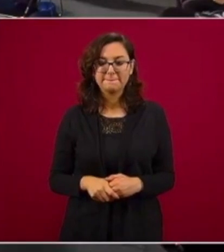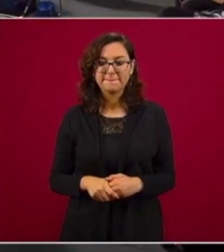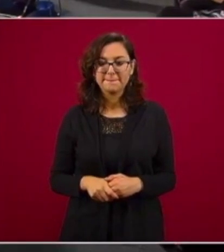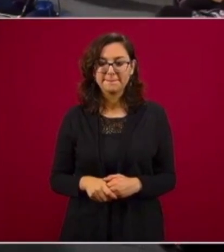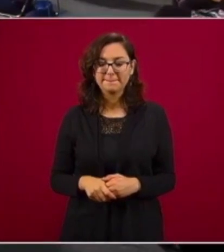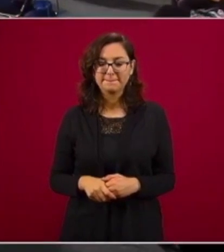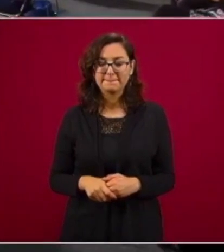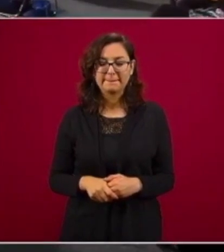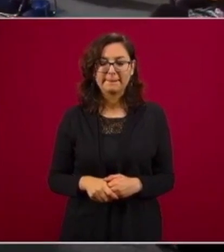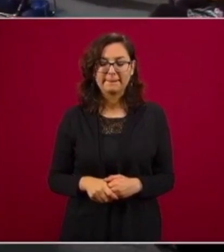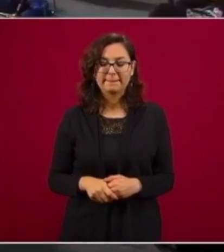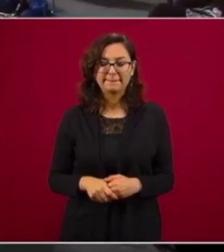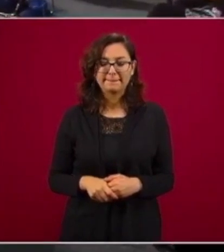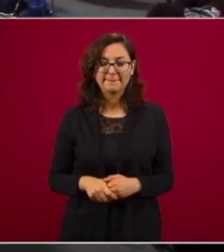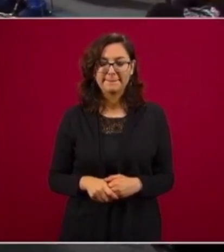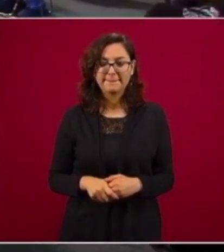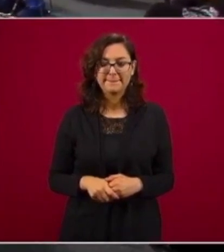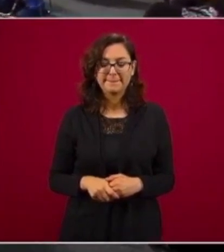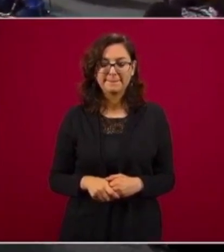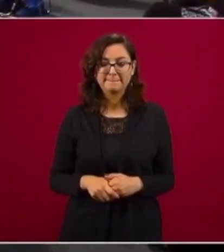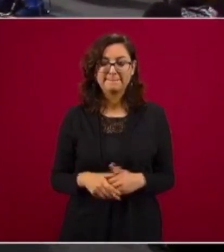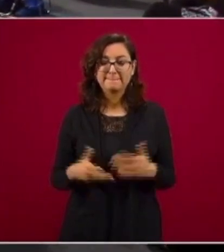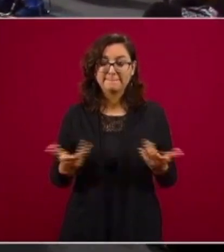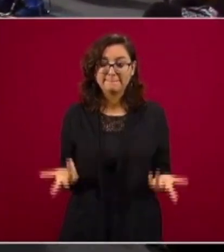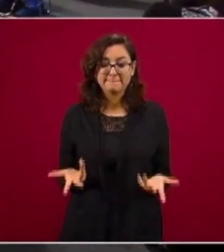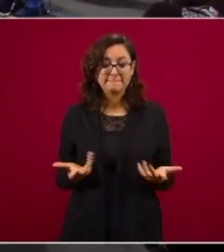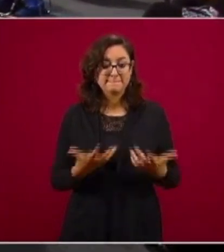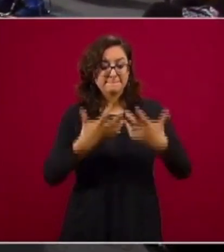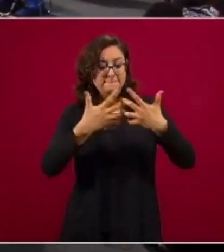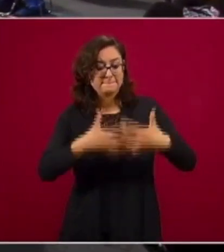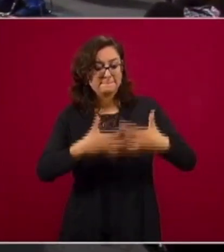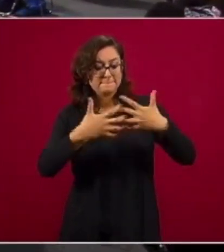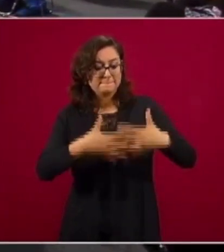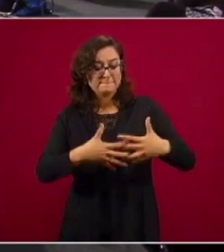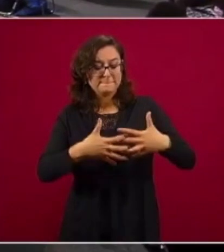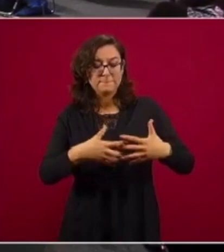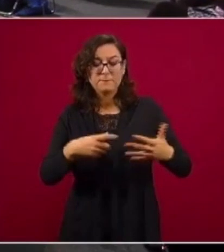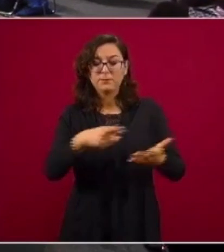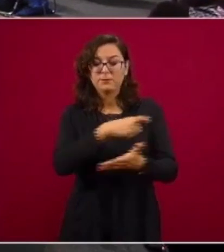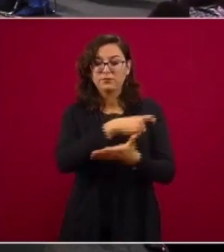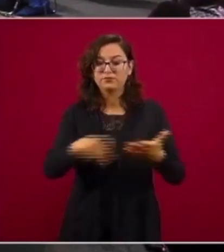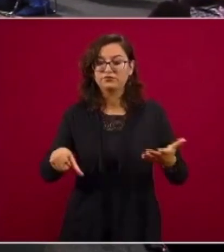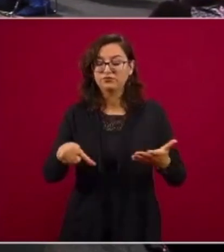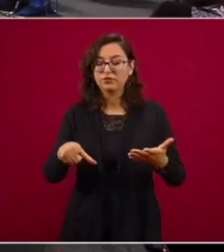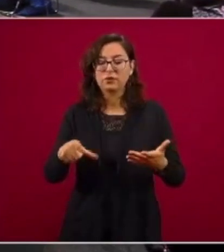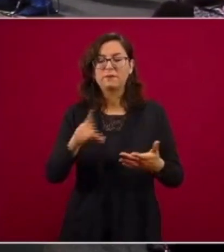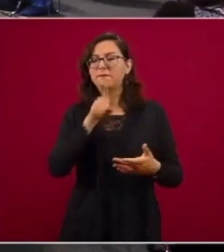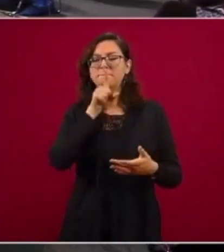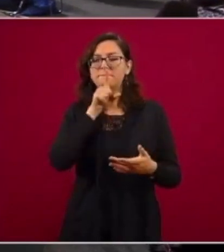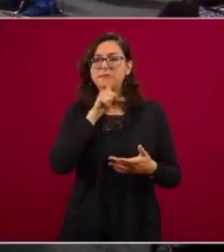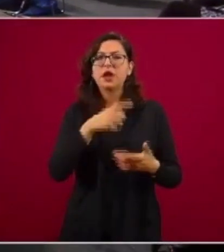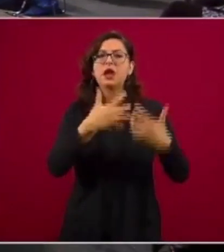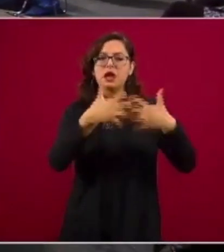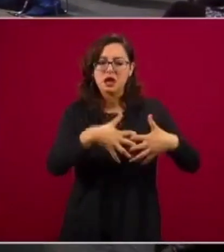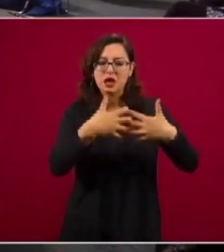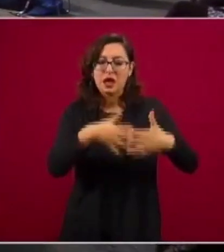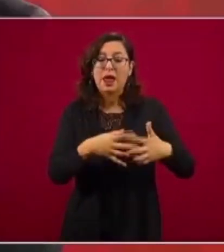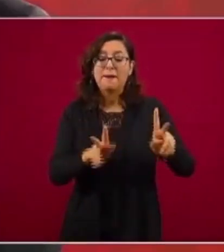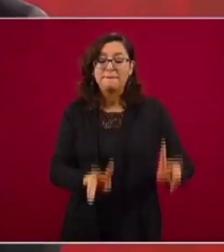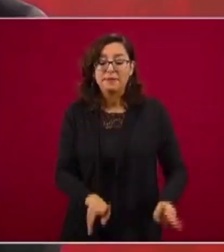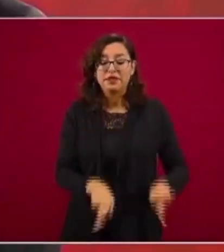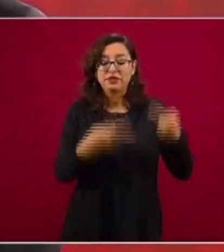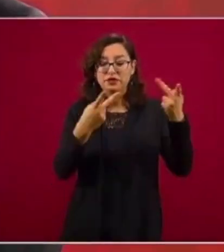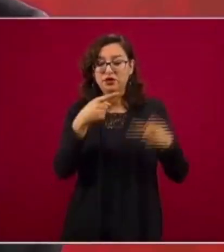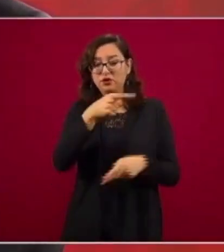esta planta la compró el señor Anzira, mejor dicho, la vendió el señor Anzira. Esta es